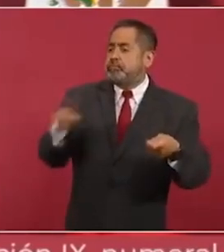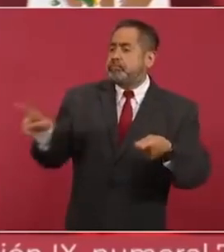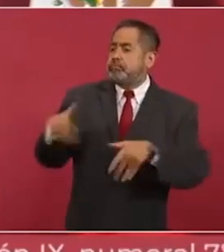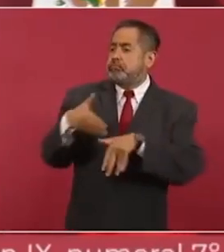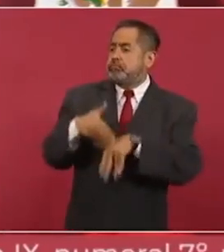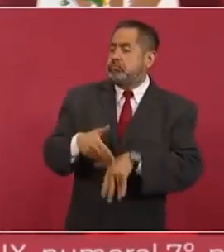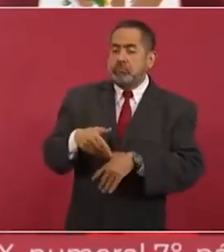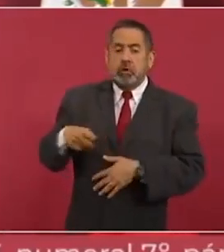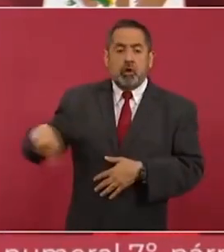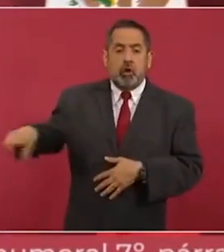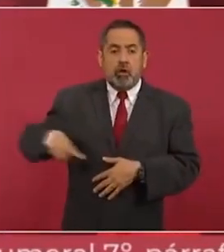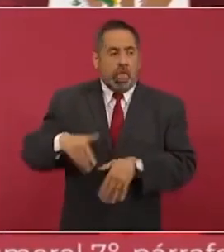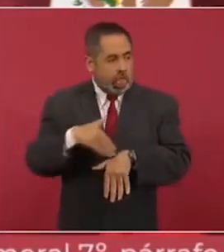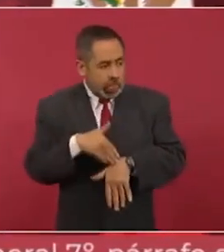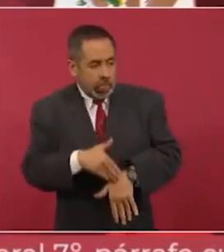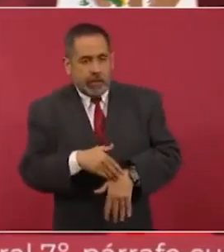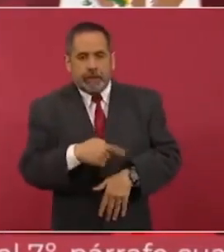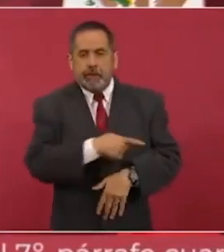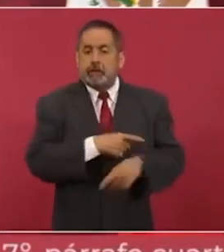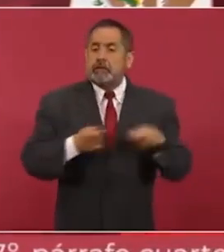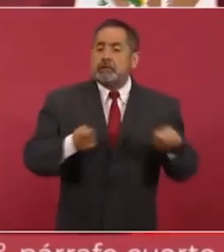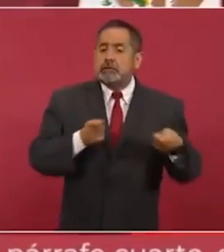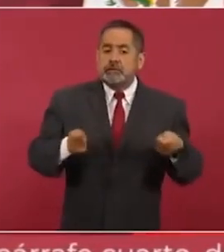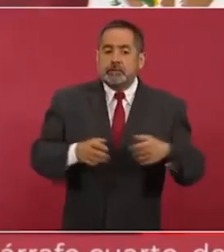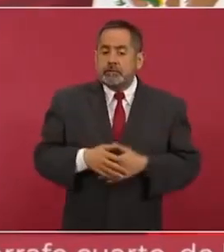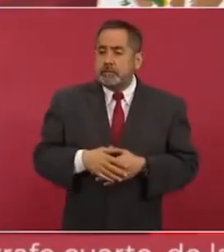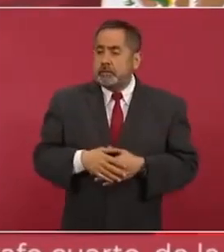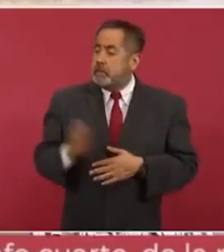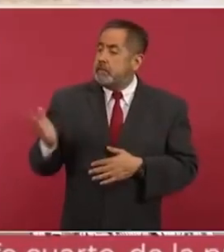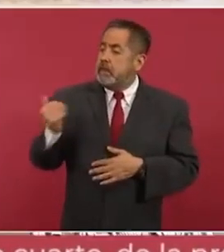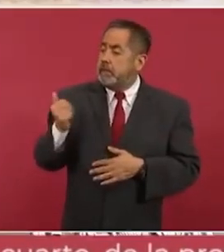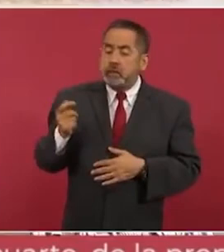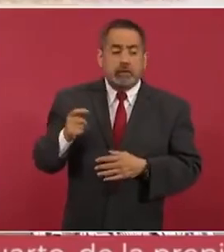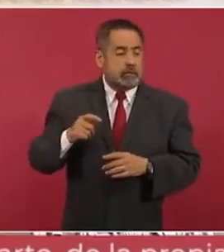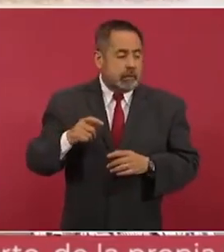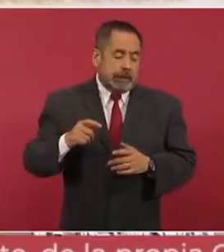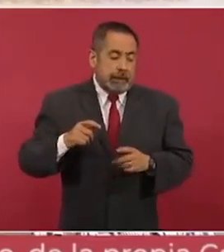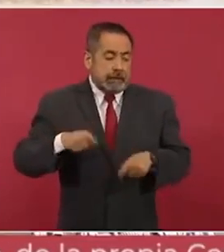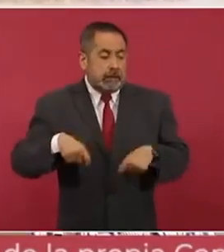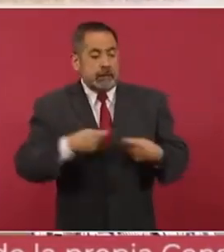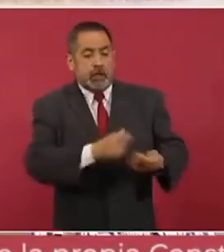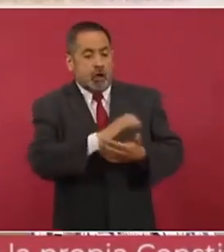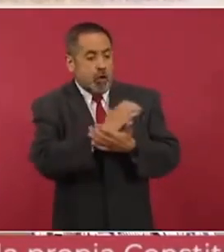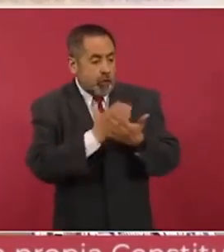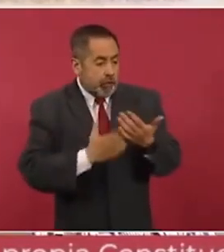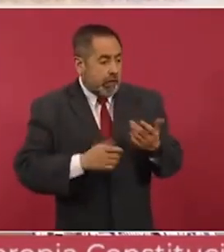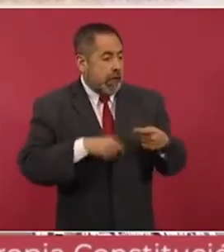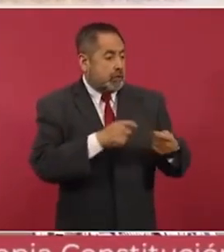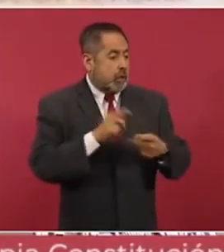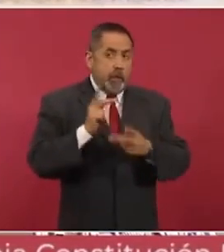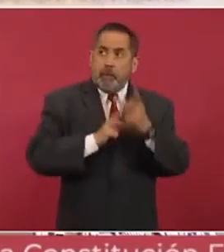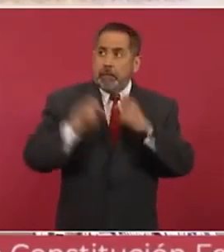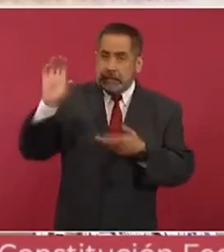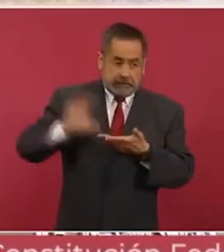y recibir contratos y créditos